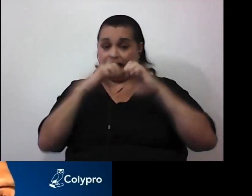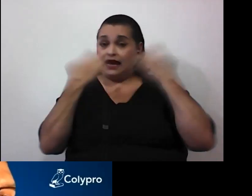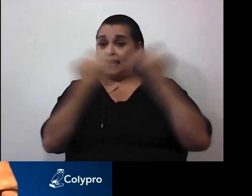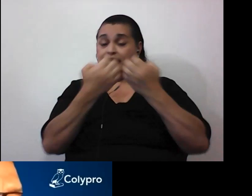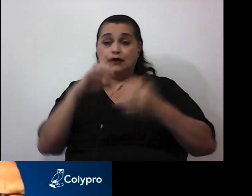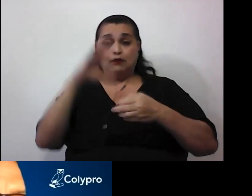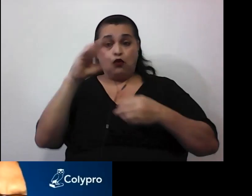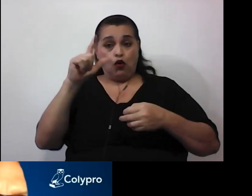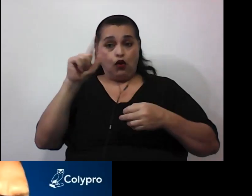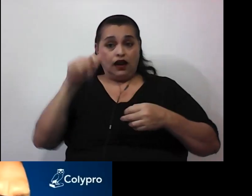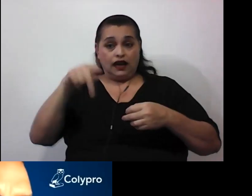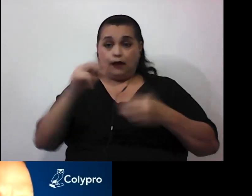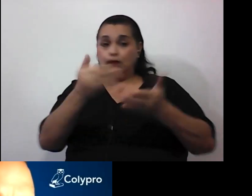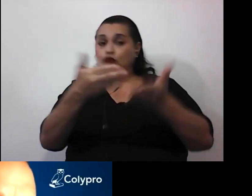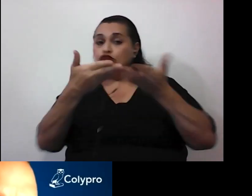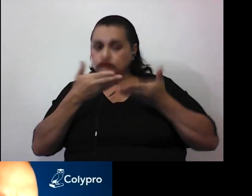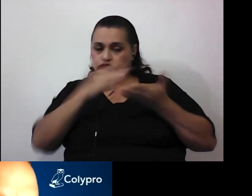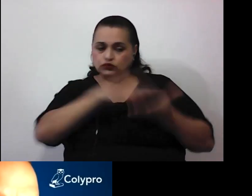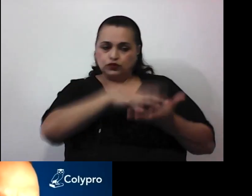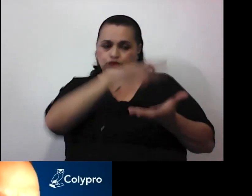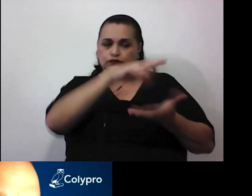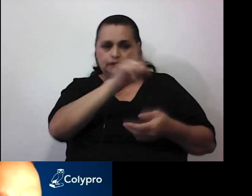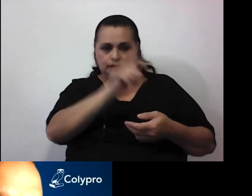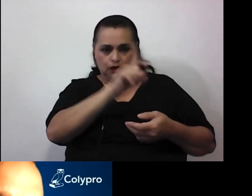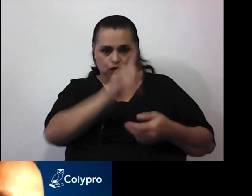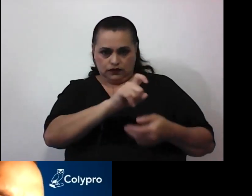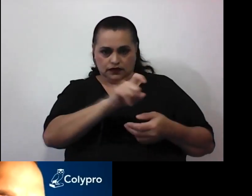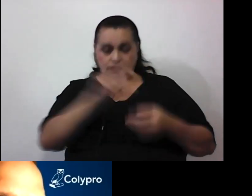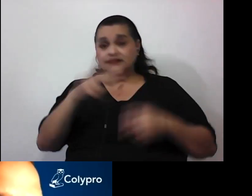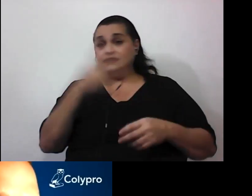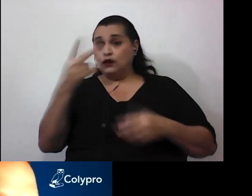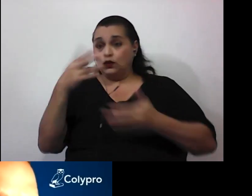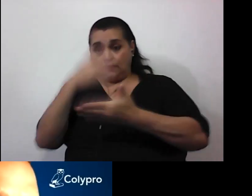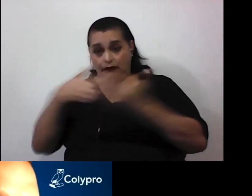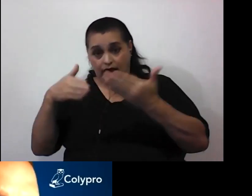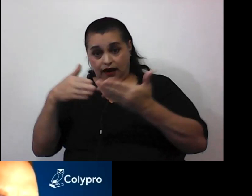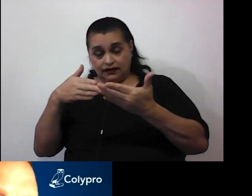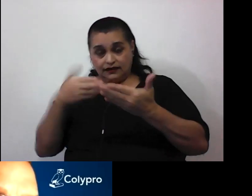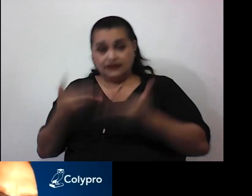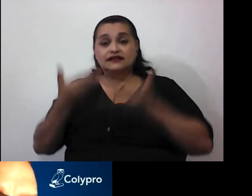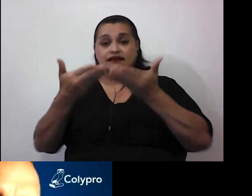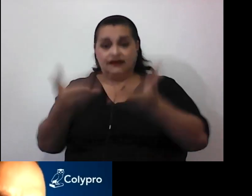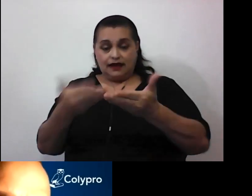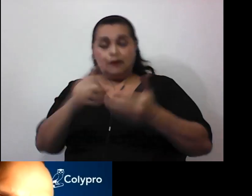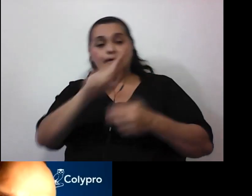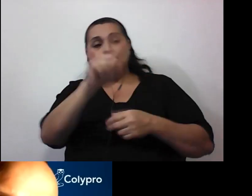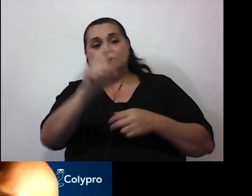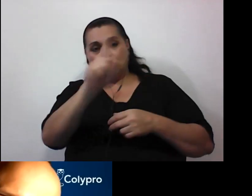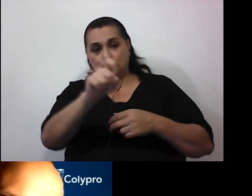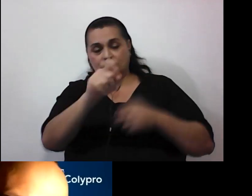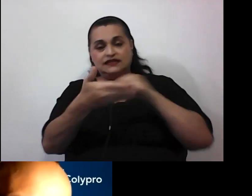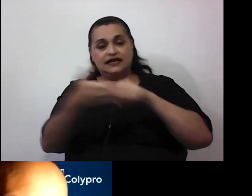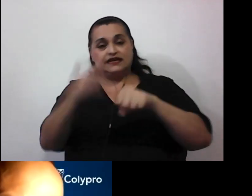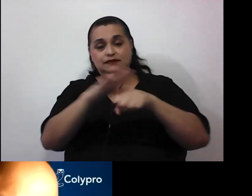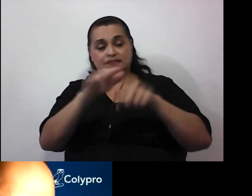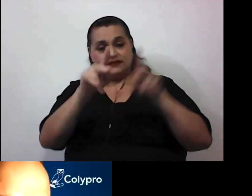sus consultas y las agruparán. En la segunda parte se plantearán esas preguntas a la persona especialista invitada